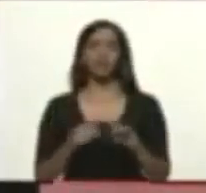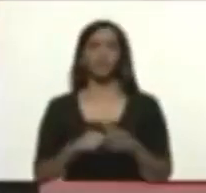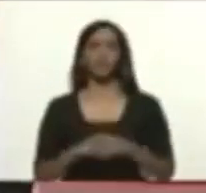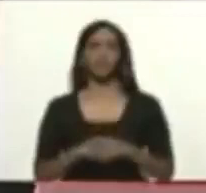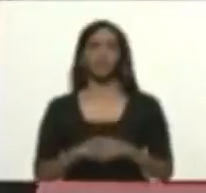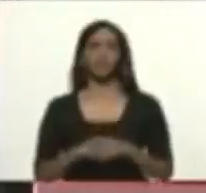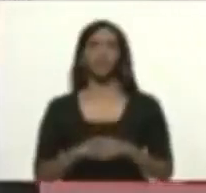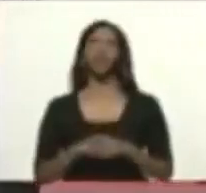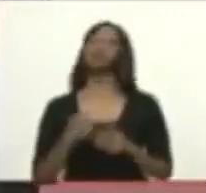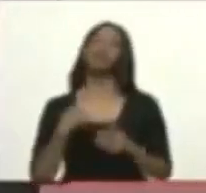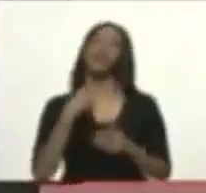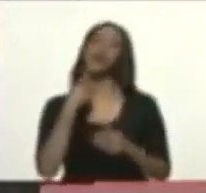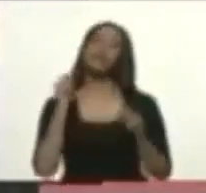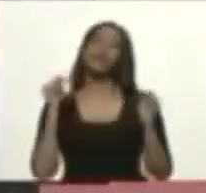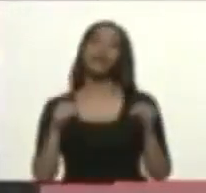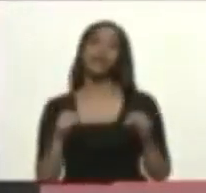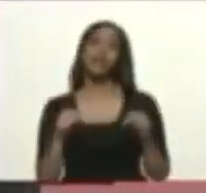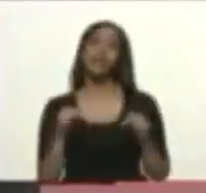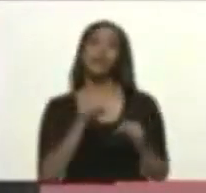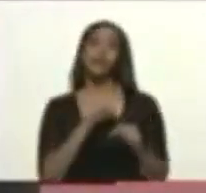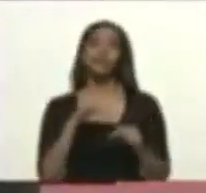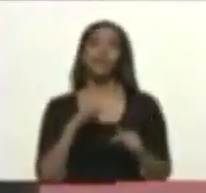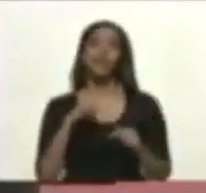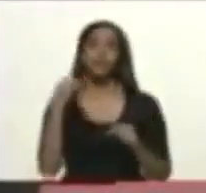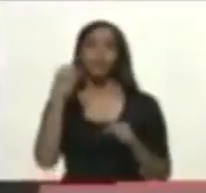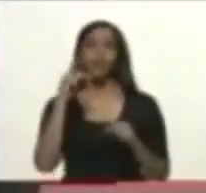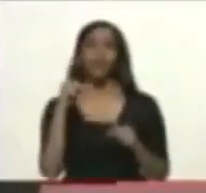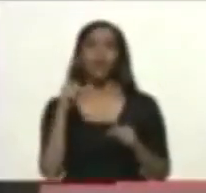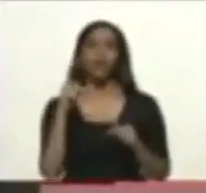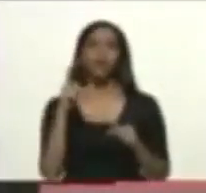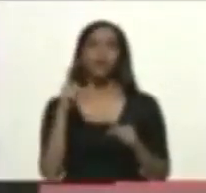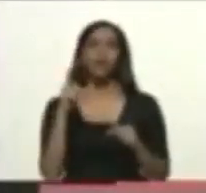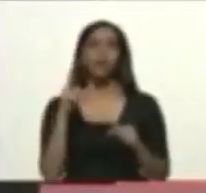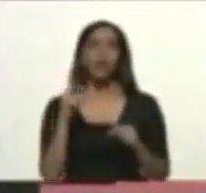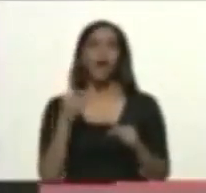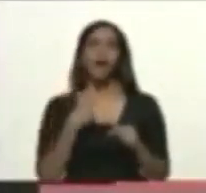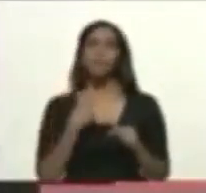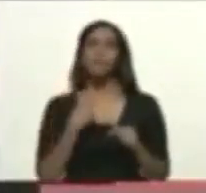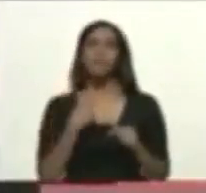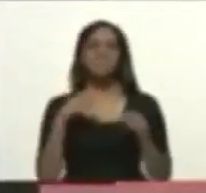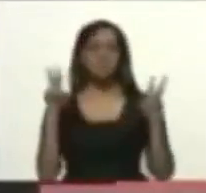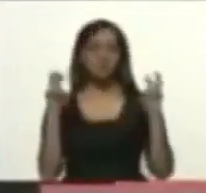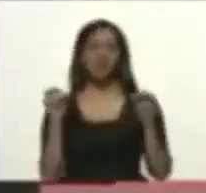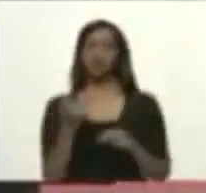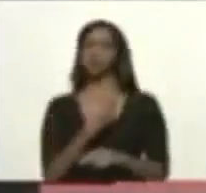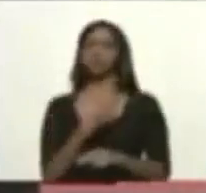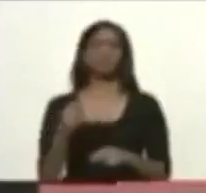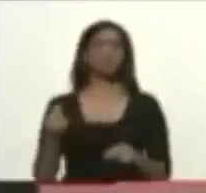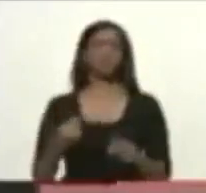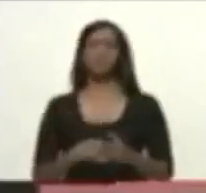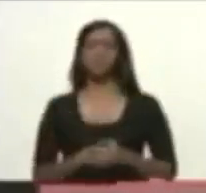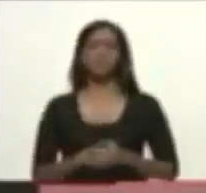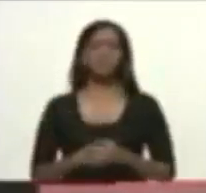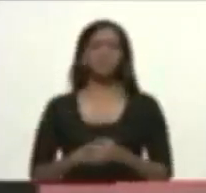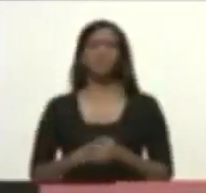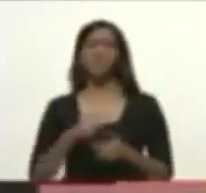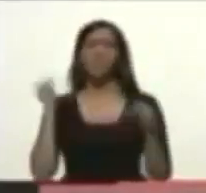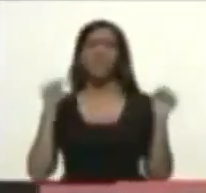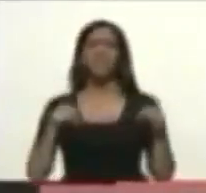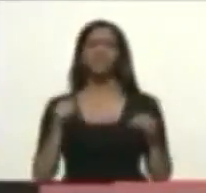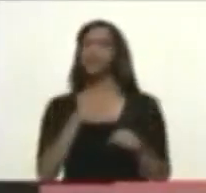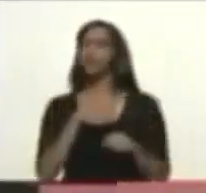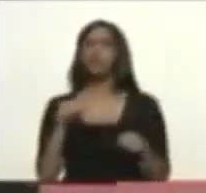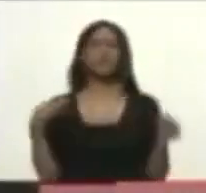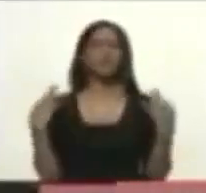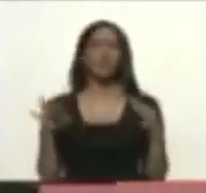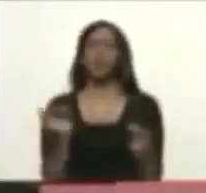Yo lo voy a decir a título personal de surda conducta. A mí esto no me parece raro. No me parece normal. Esto no fue un procedimiento cualquiera.